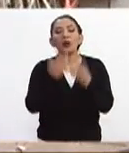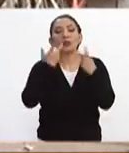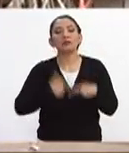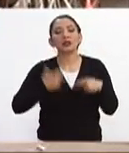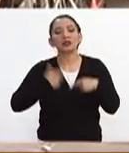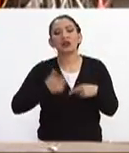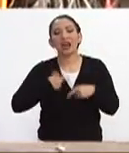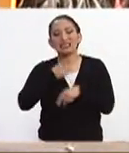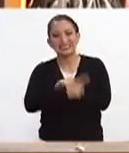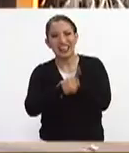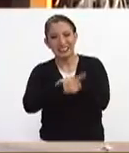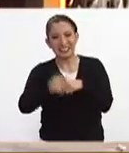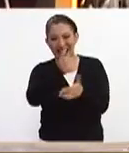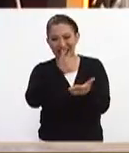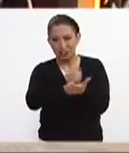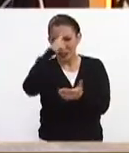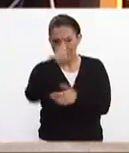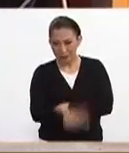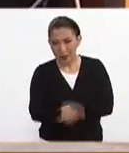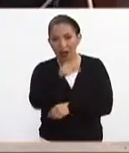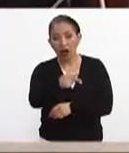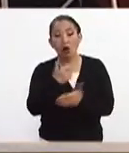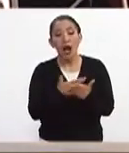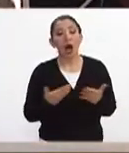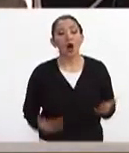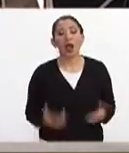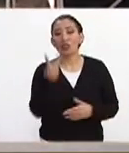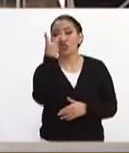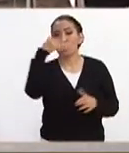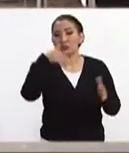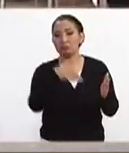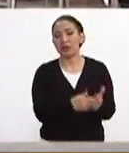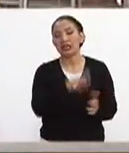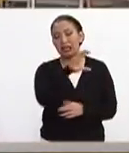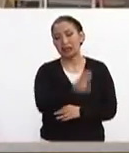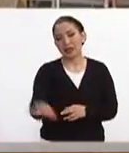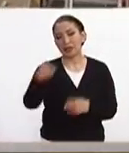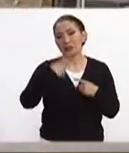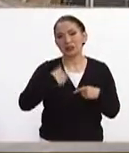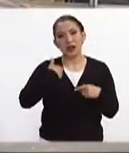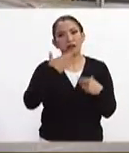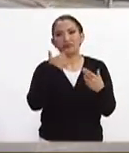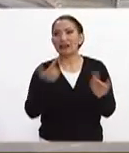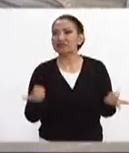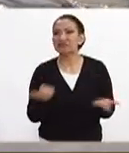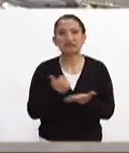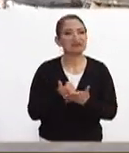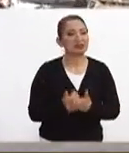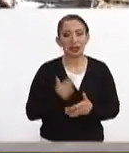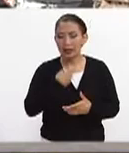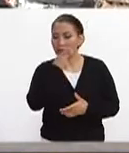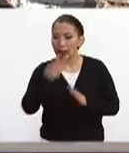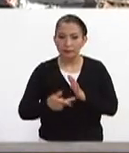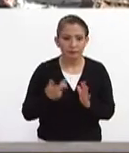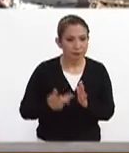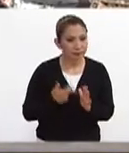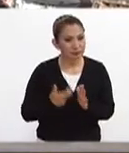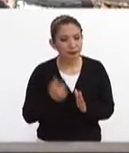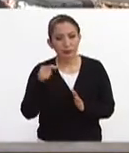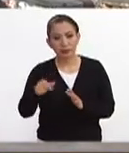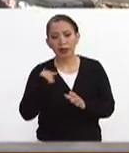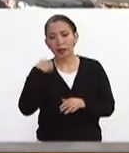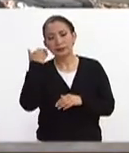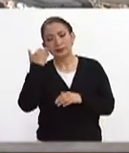damnificadas en la capital del país ascendió a 2.500. Y como hemos insistido, Ana Cris, pues